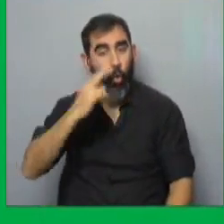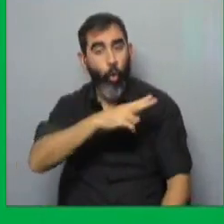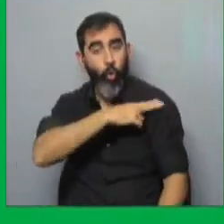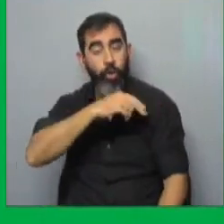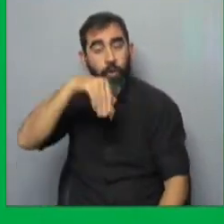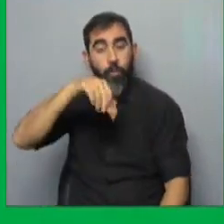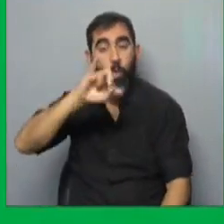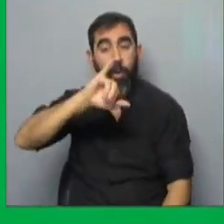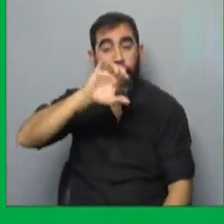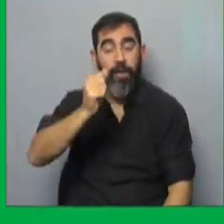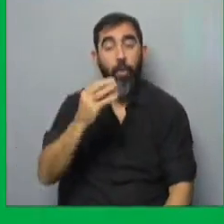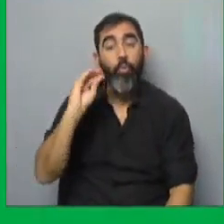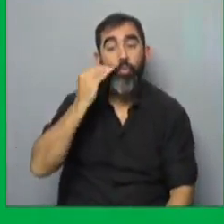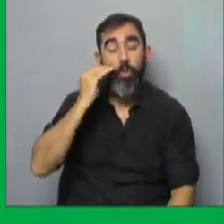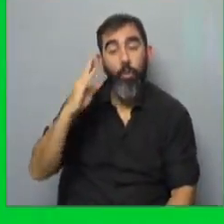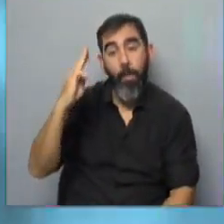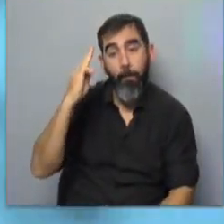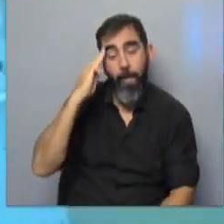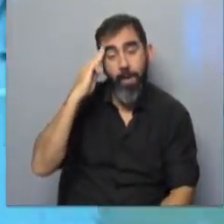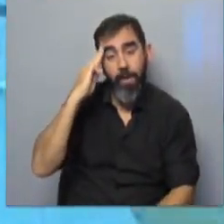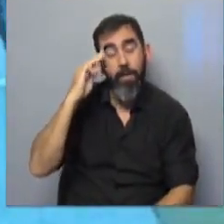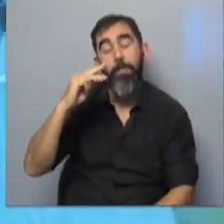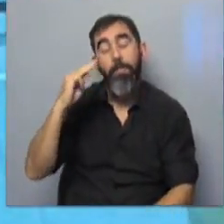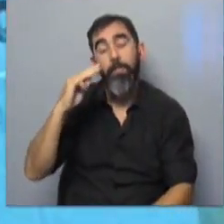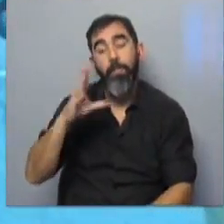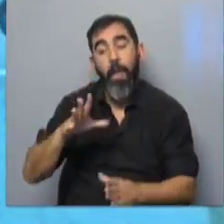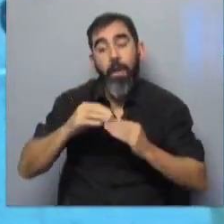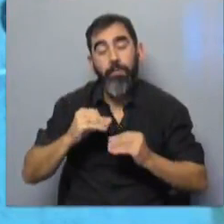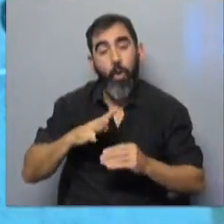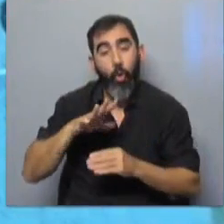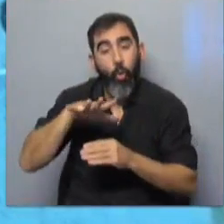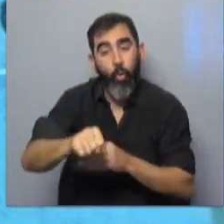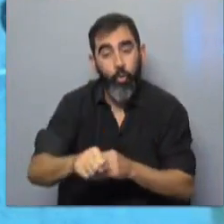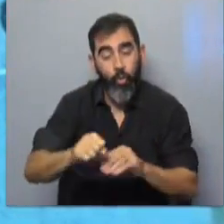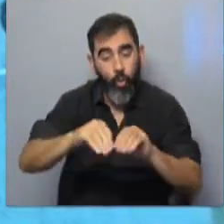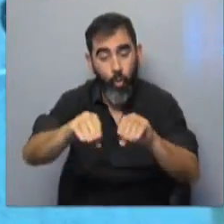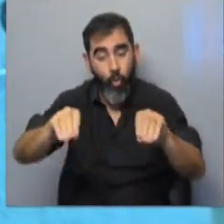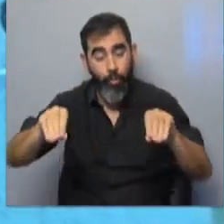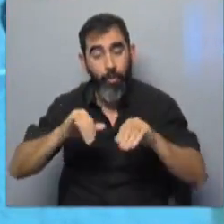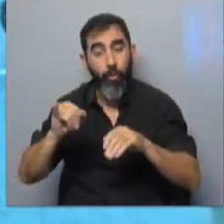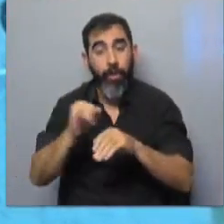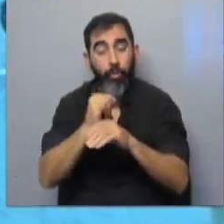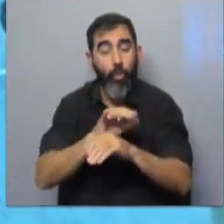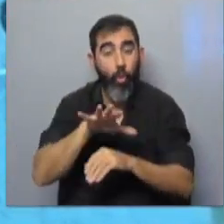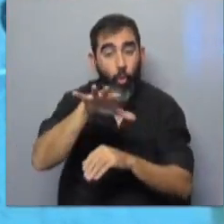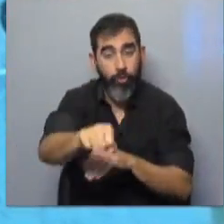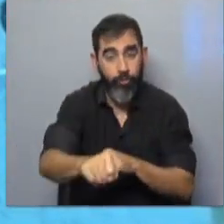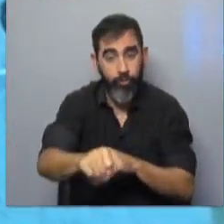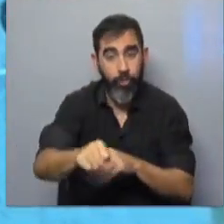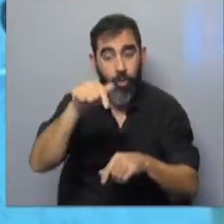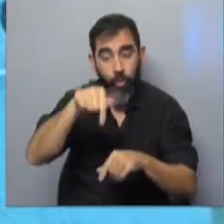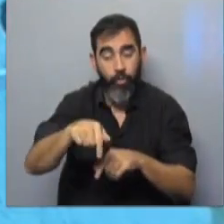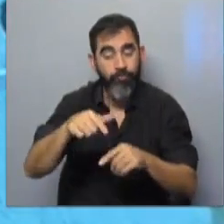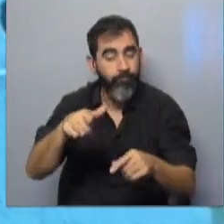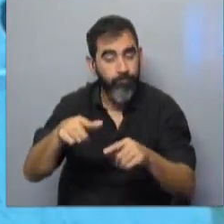Moreira, suegro del senador Guido Manini Ríos, asumió la calidad de colono al adquirir los predios del Instituto Nacional de Colonización, que hoy